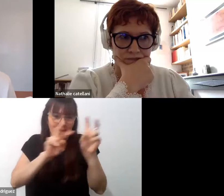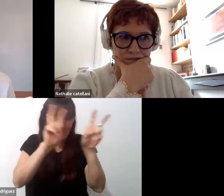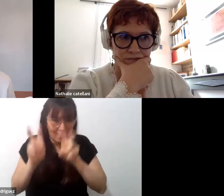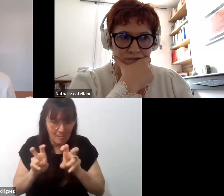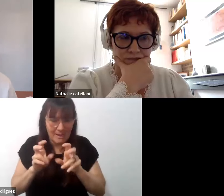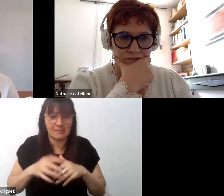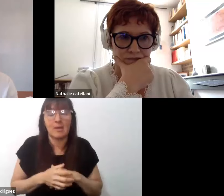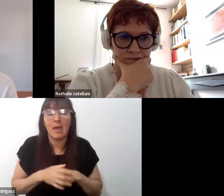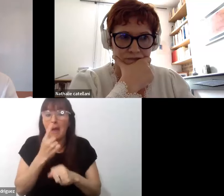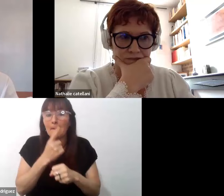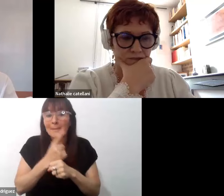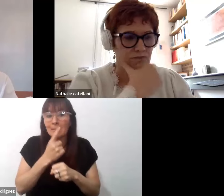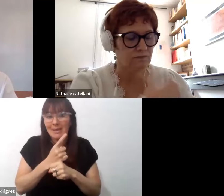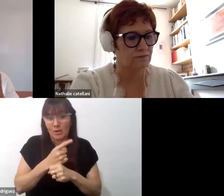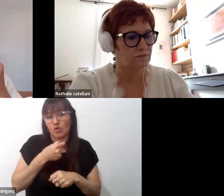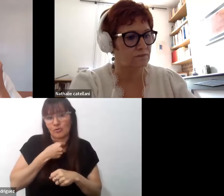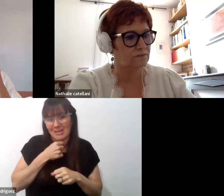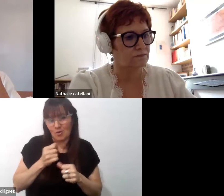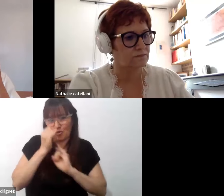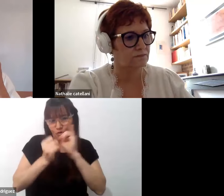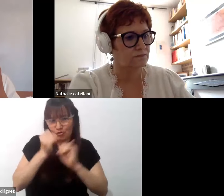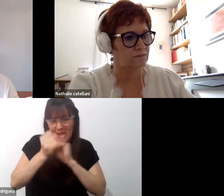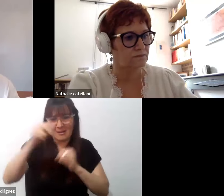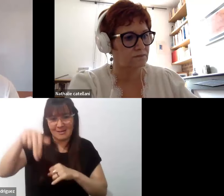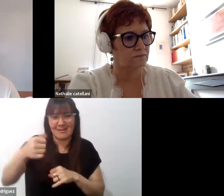primero que quiero comentarle a Natali y